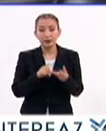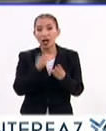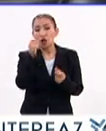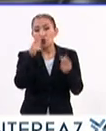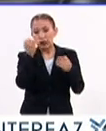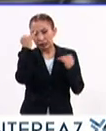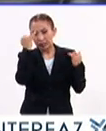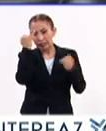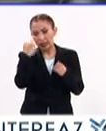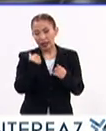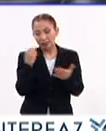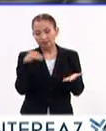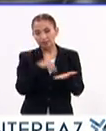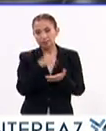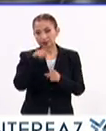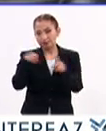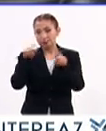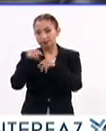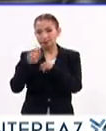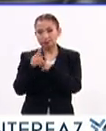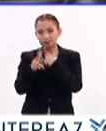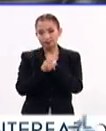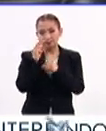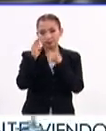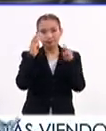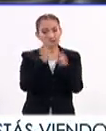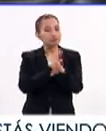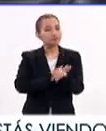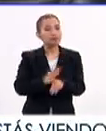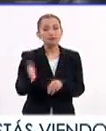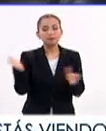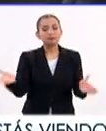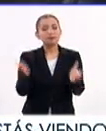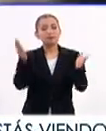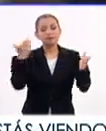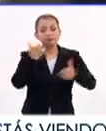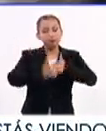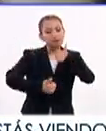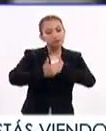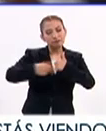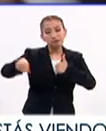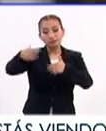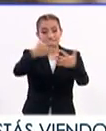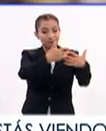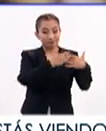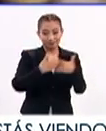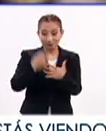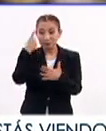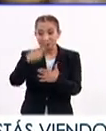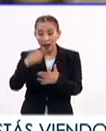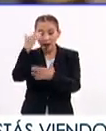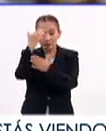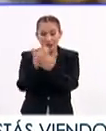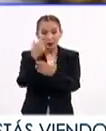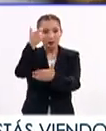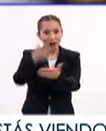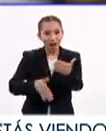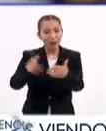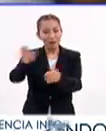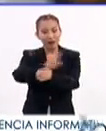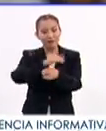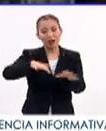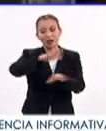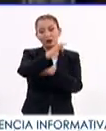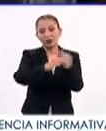Algunas estrategias que han implementado diversos países en el mundo son fomentar la competencia entre las empresas para que bajen los precios a